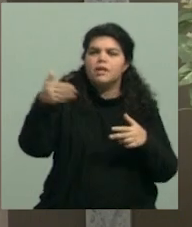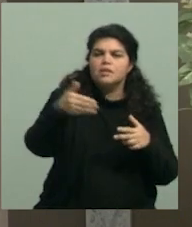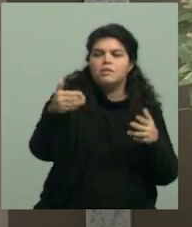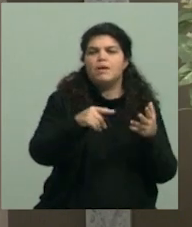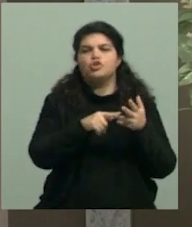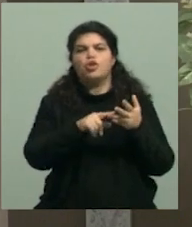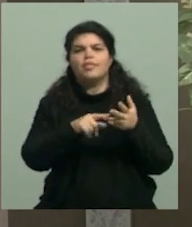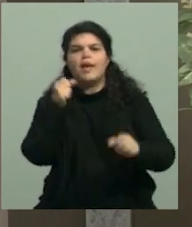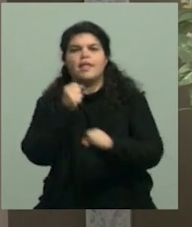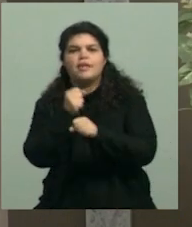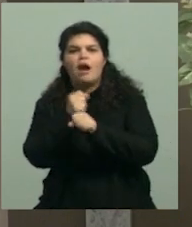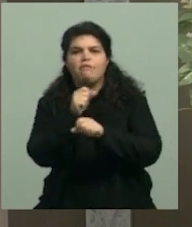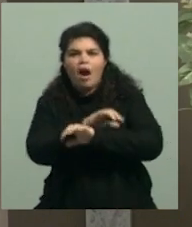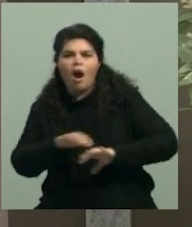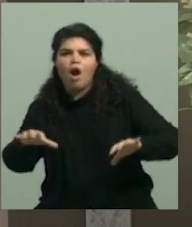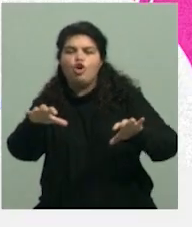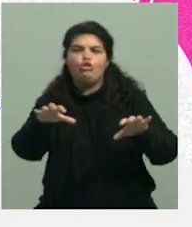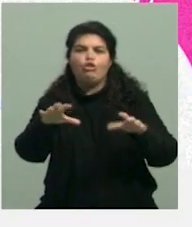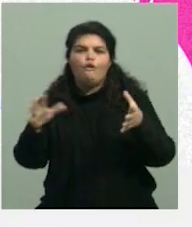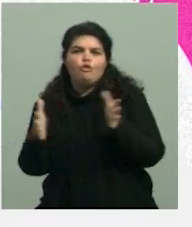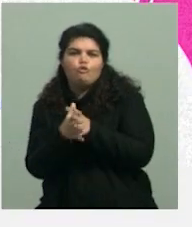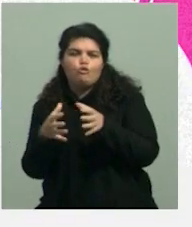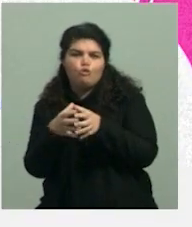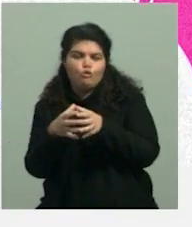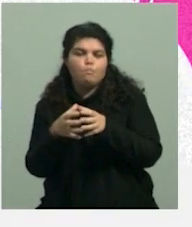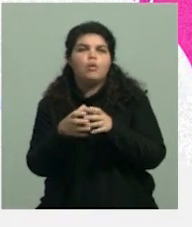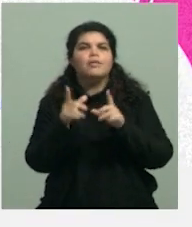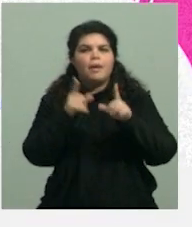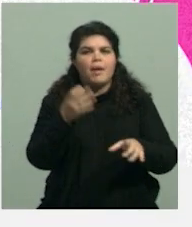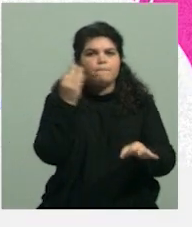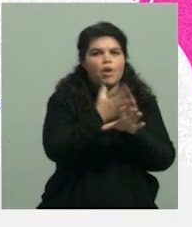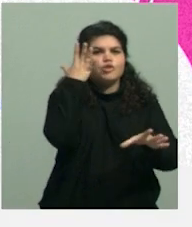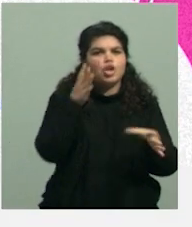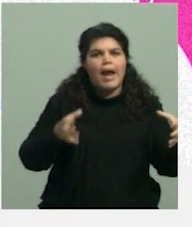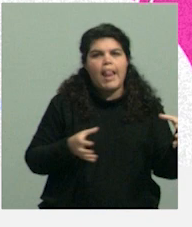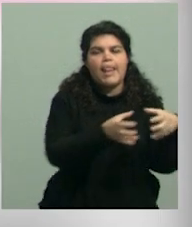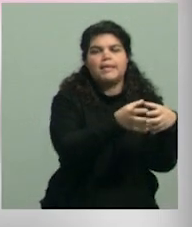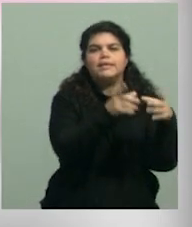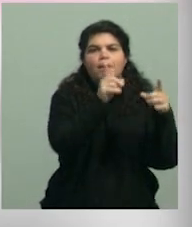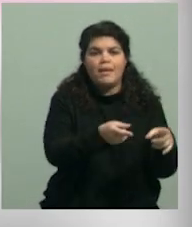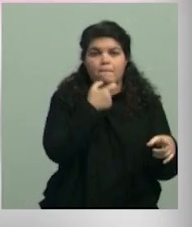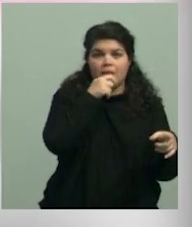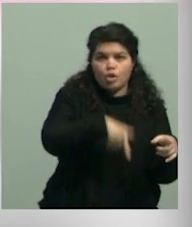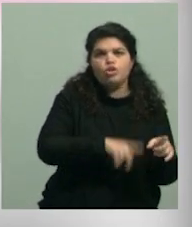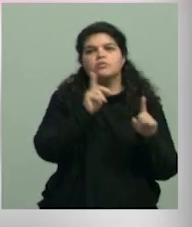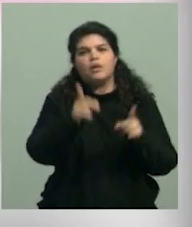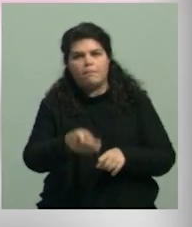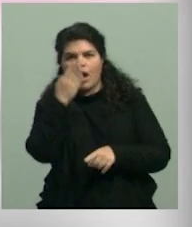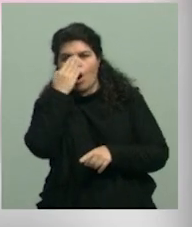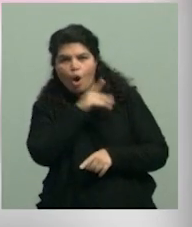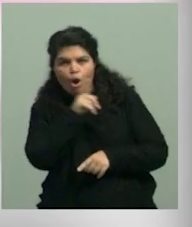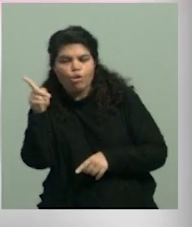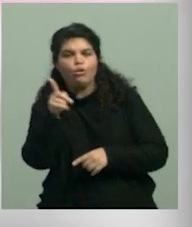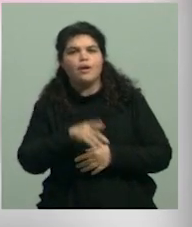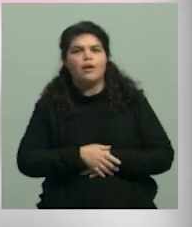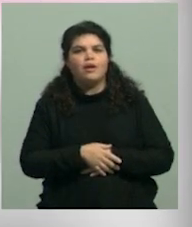con profesionales de la provincia y de Córdoba principalmente, pero también de otros lugares con una